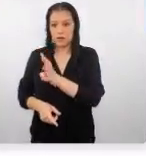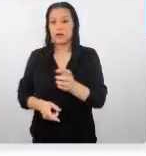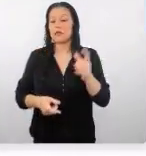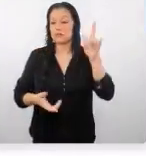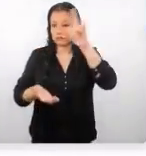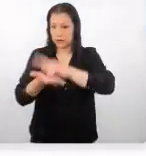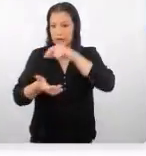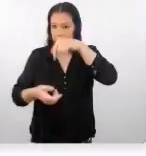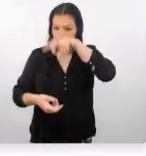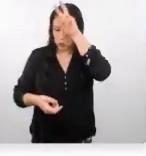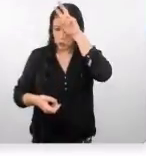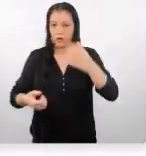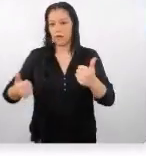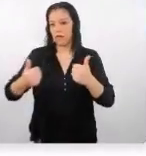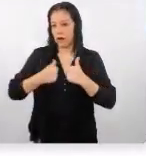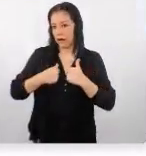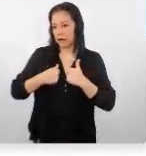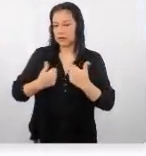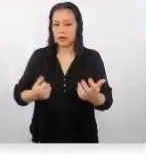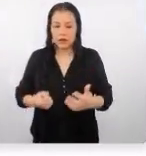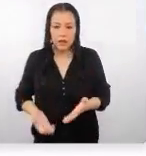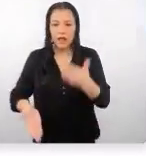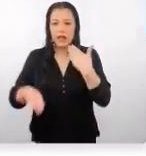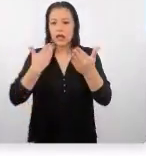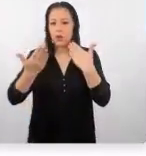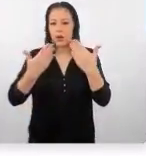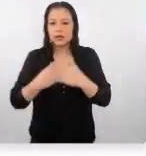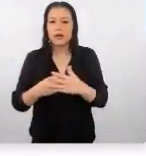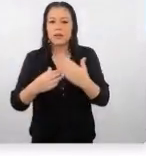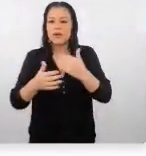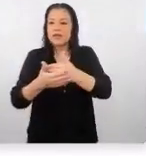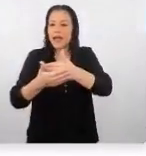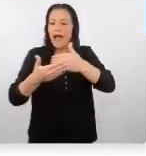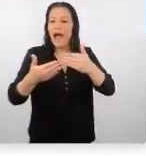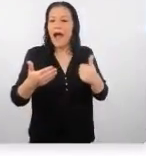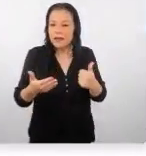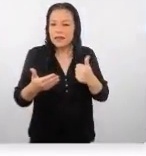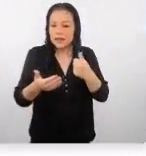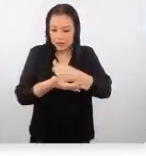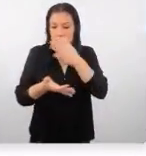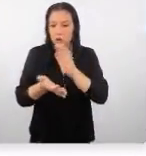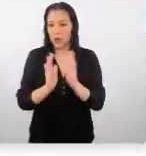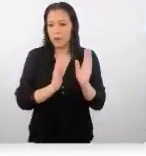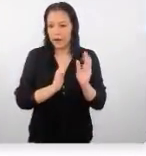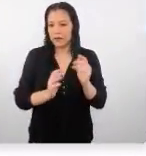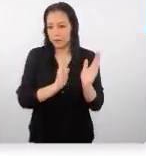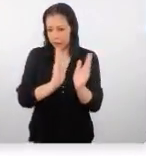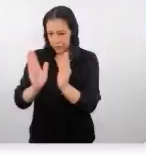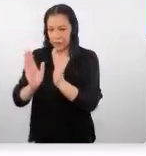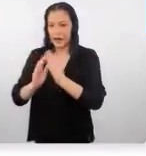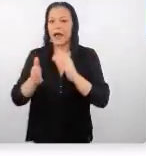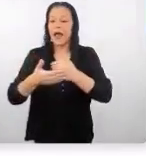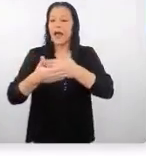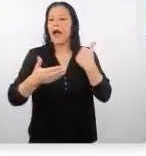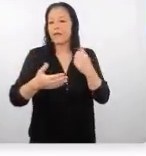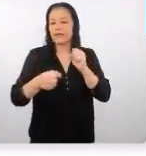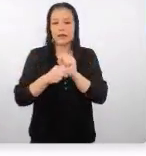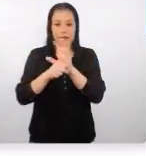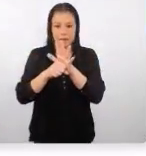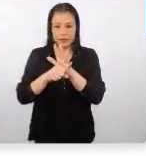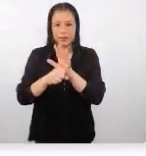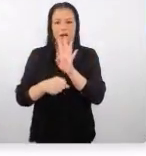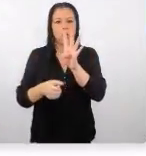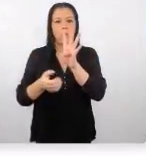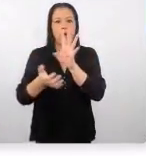y cuando hablamos de la anticipación para la compra, esto es antes de la pandemia, era cuatro